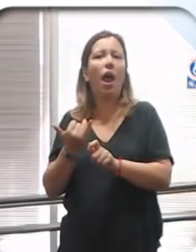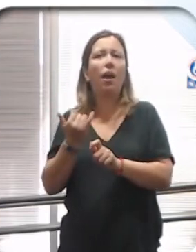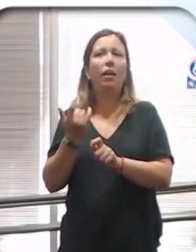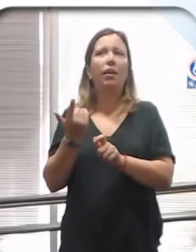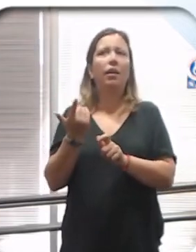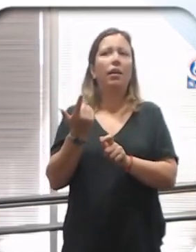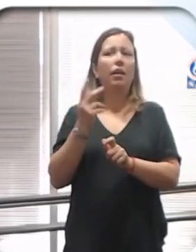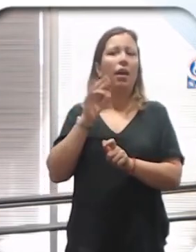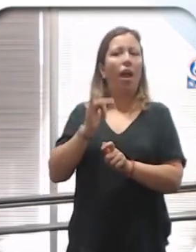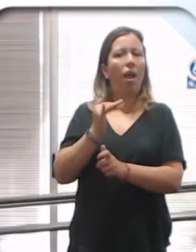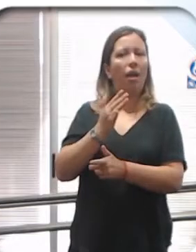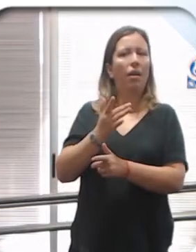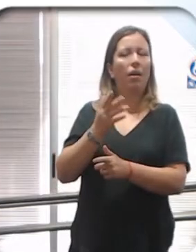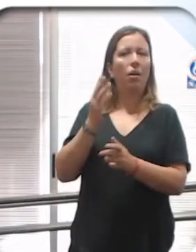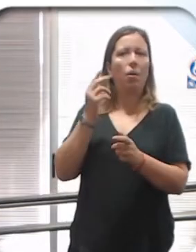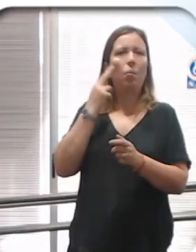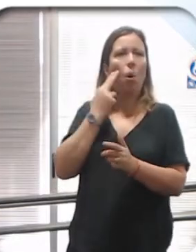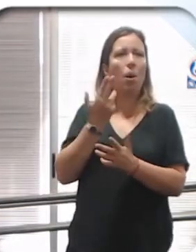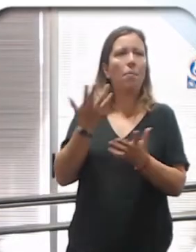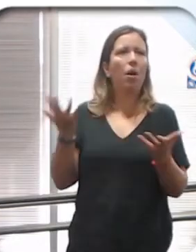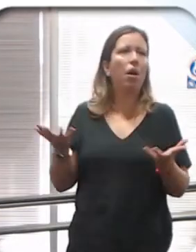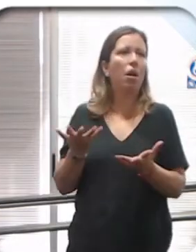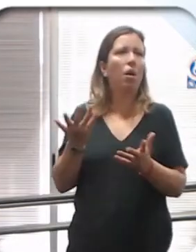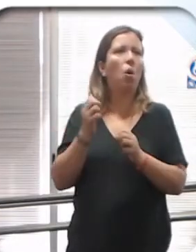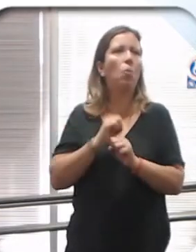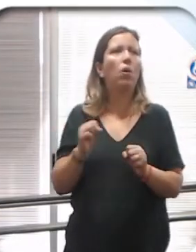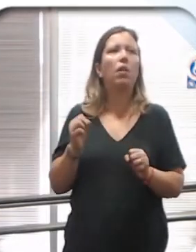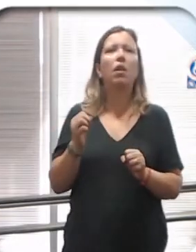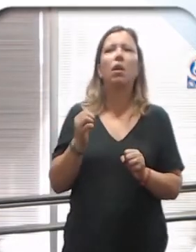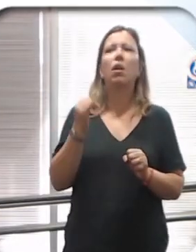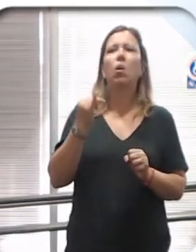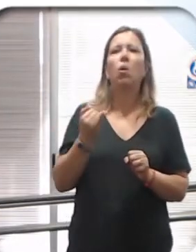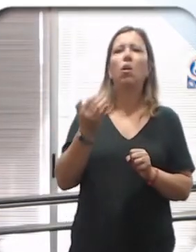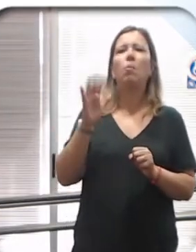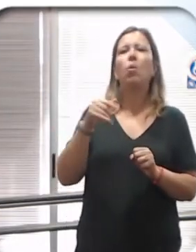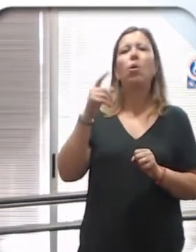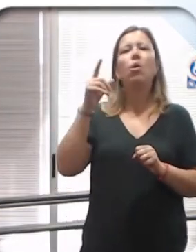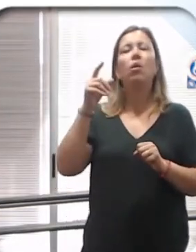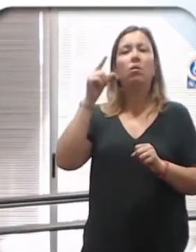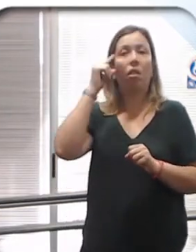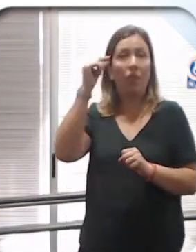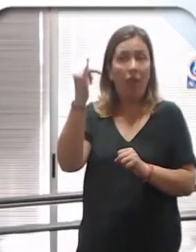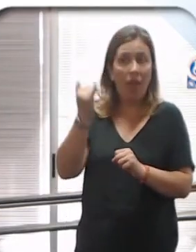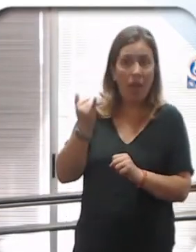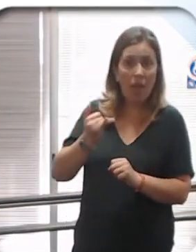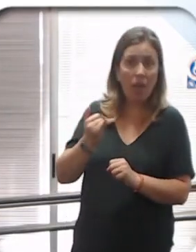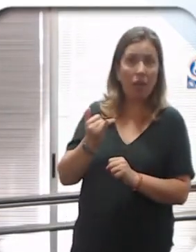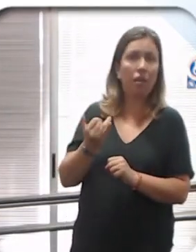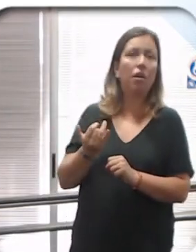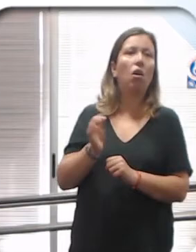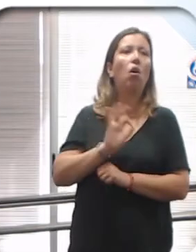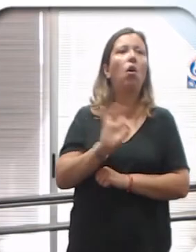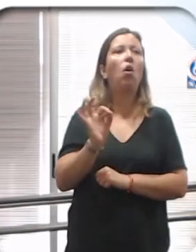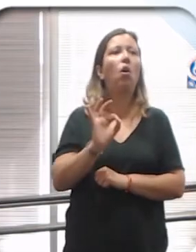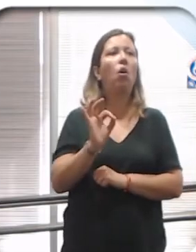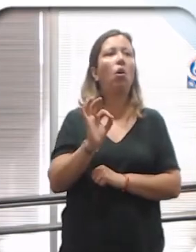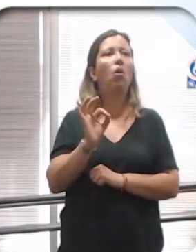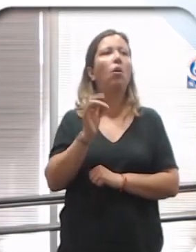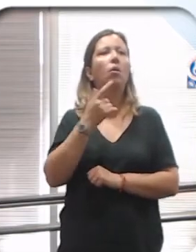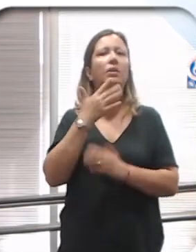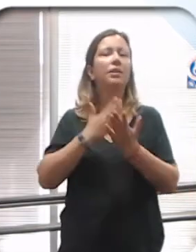algún tipo de dificultad, sobre todo de lo que tiene que ver con el área intelectual. O por ejemplo, lo veo mucho en